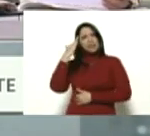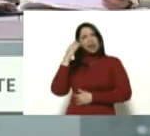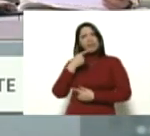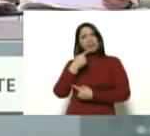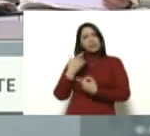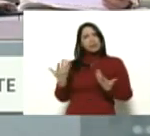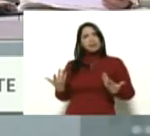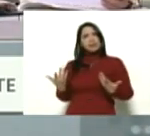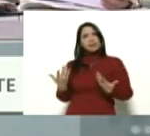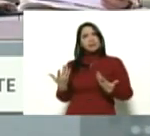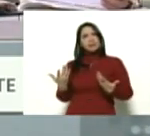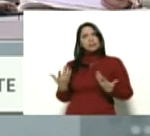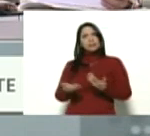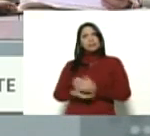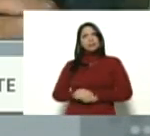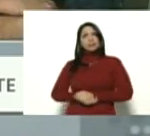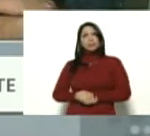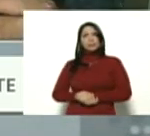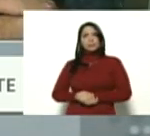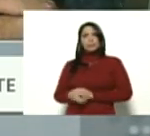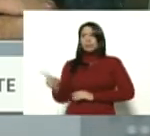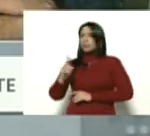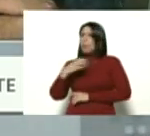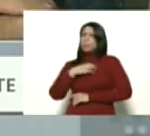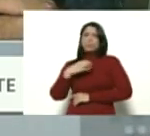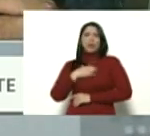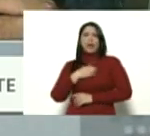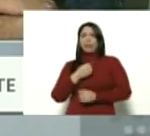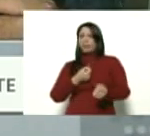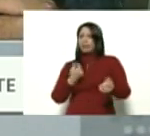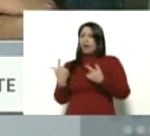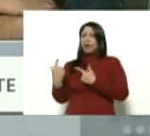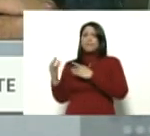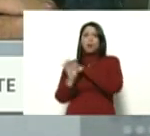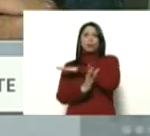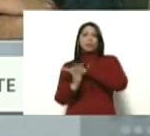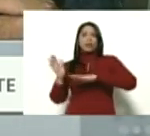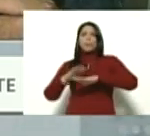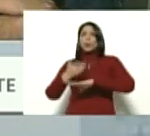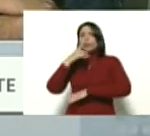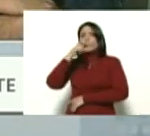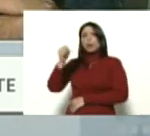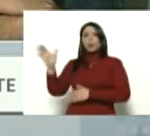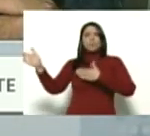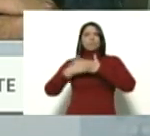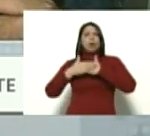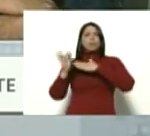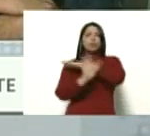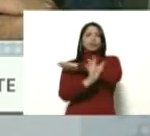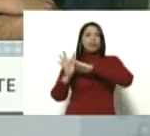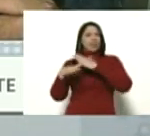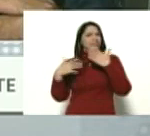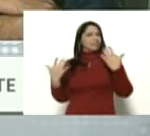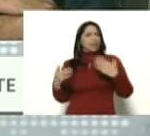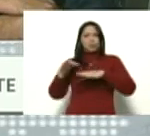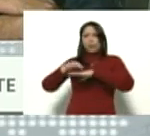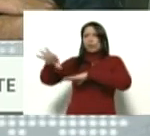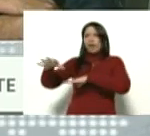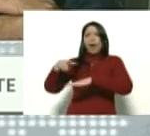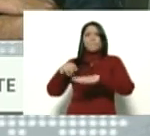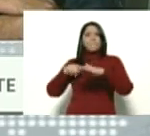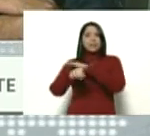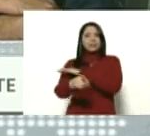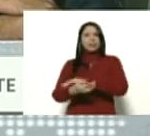migración Colombia, que no los pueden traer a la frontera porque Maduro tiene cerrada la frontera y no deja pasar.